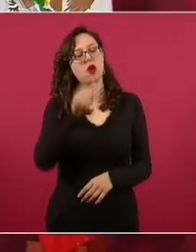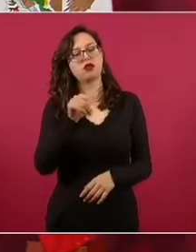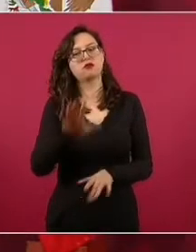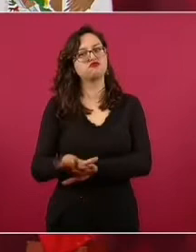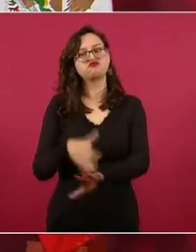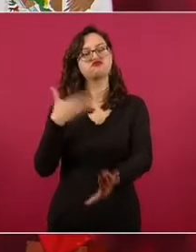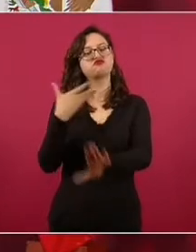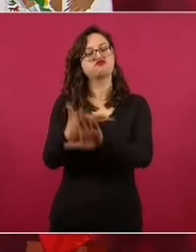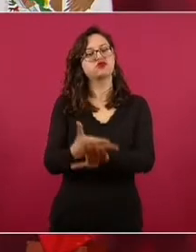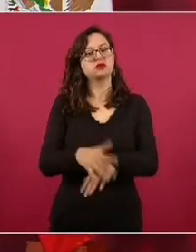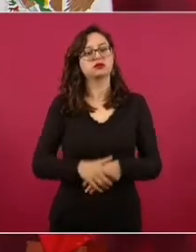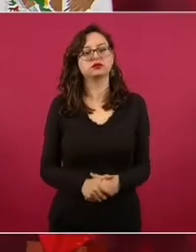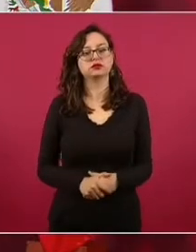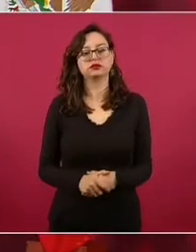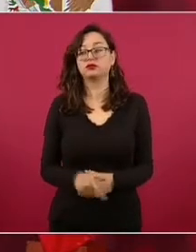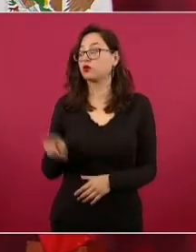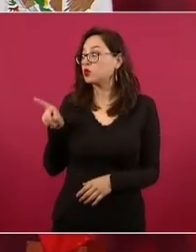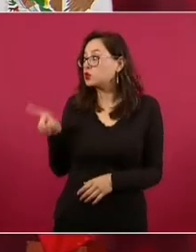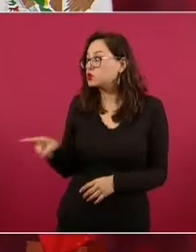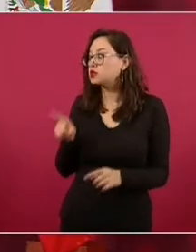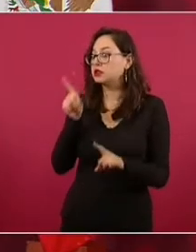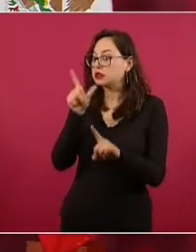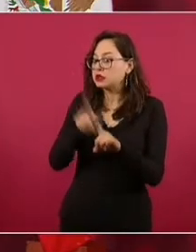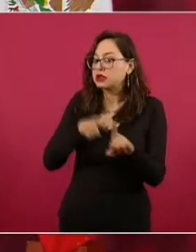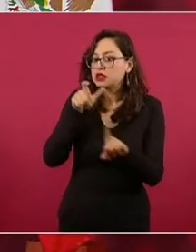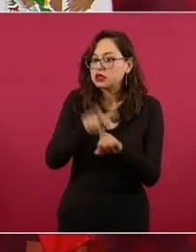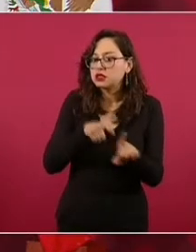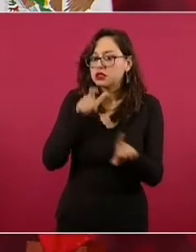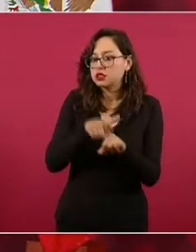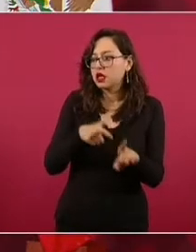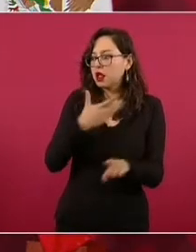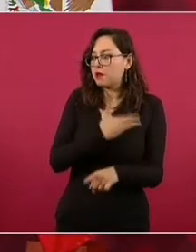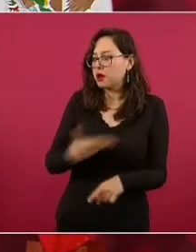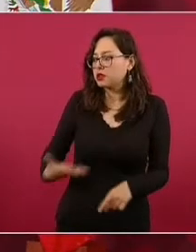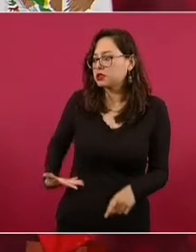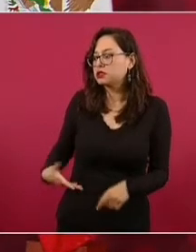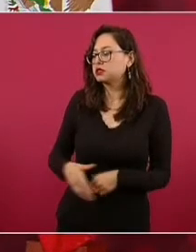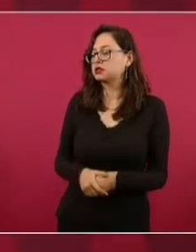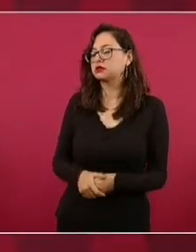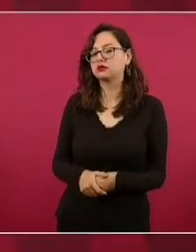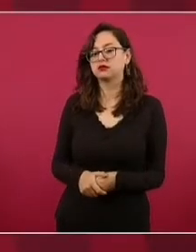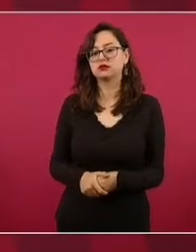Y va a criticar al presidente,